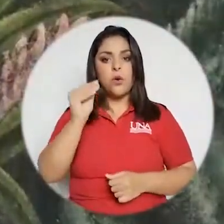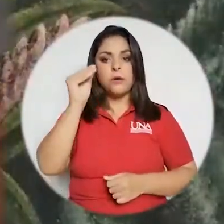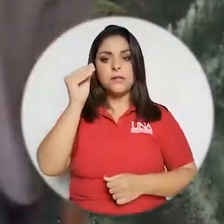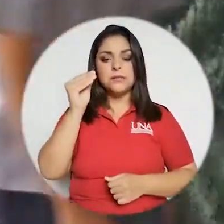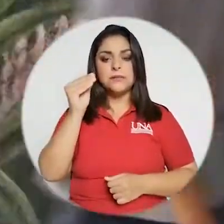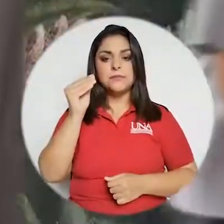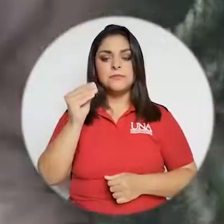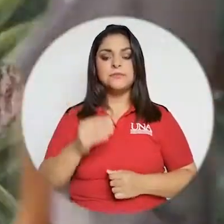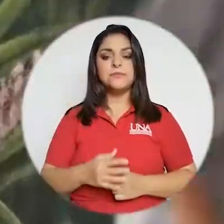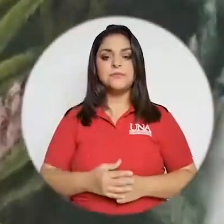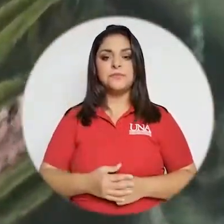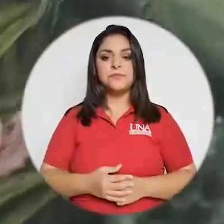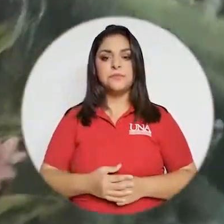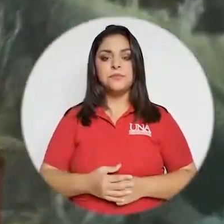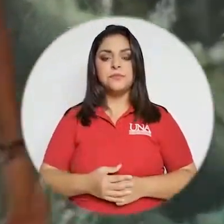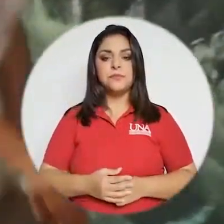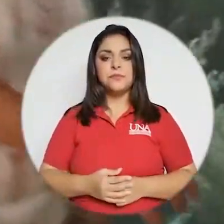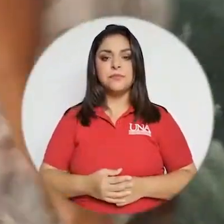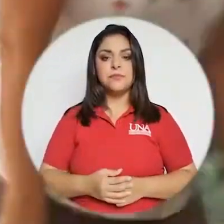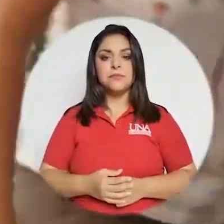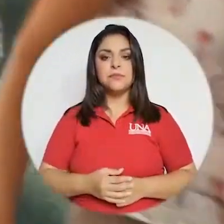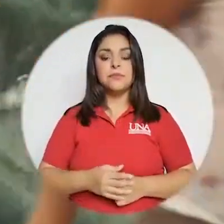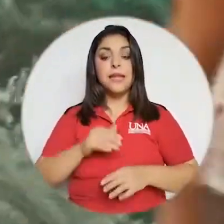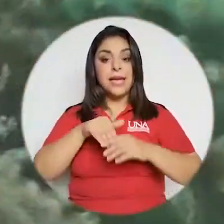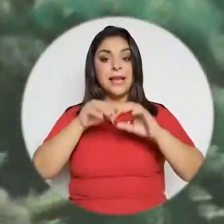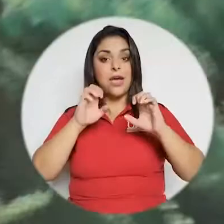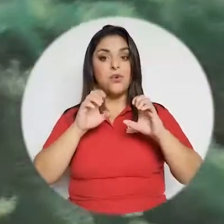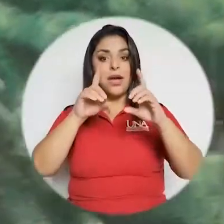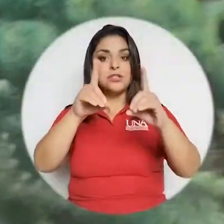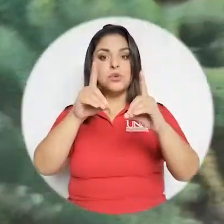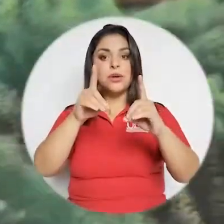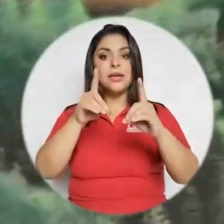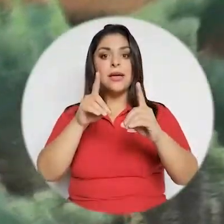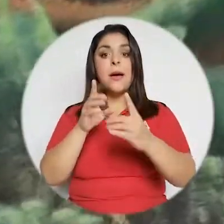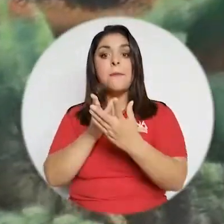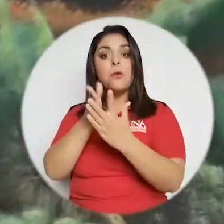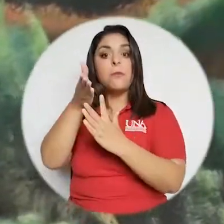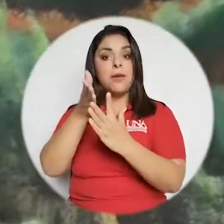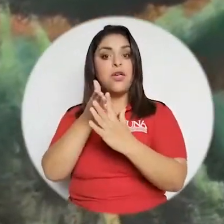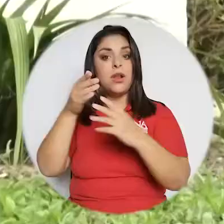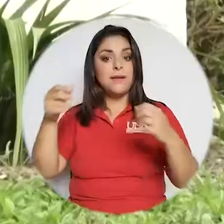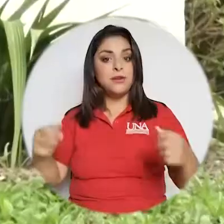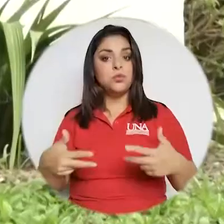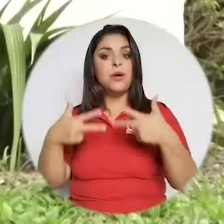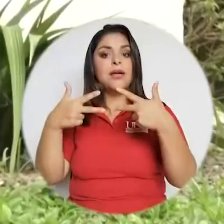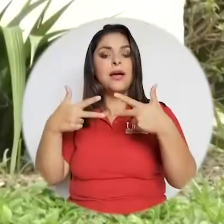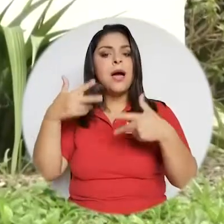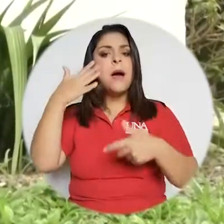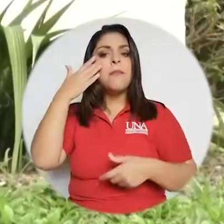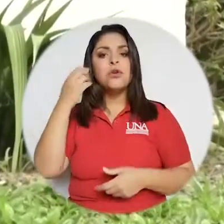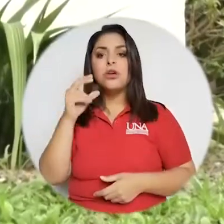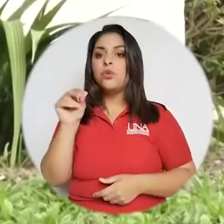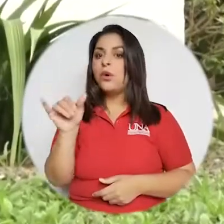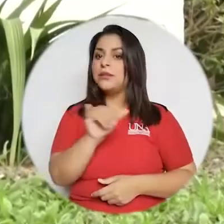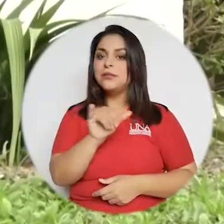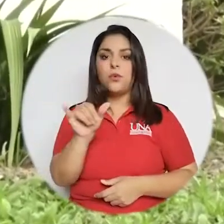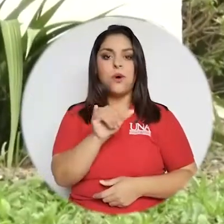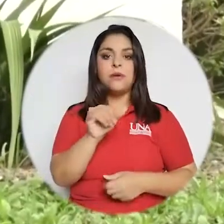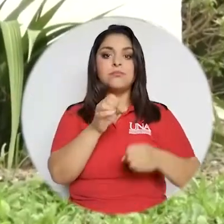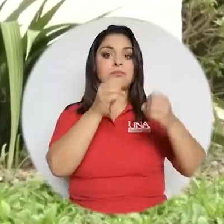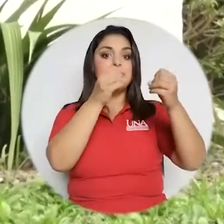condiciones se encuentran las y los muchachos incluso en la educación a través de la virtualidad